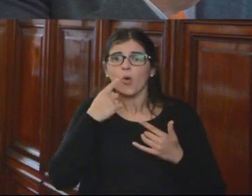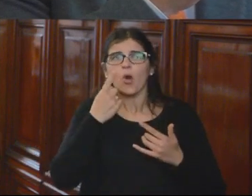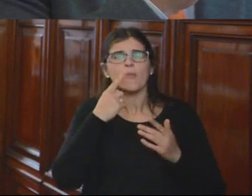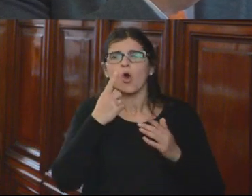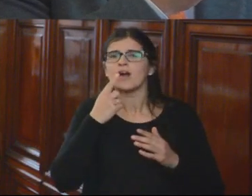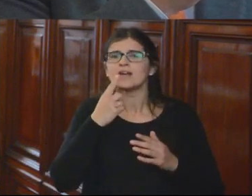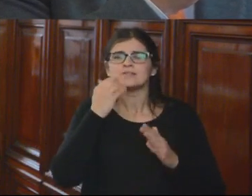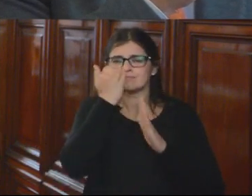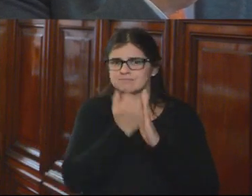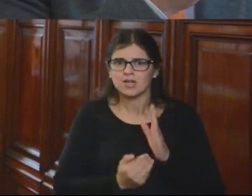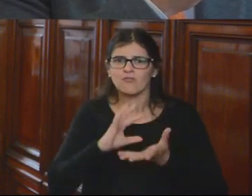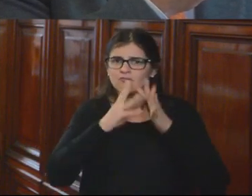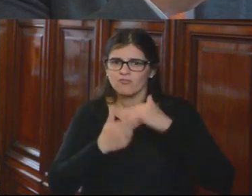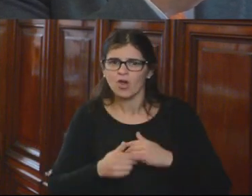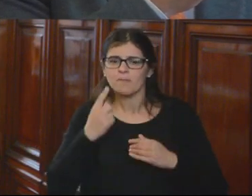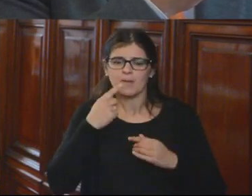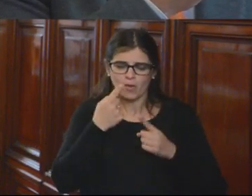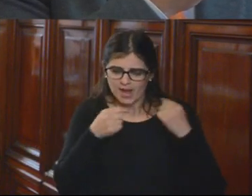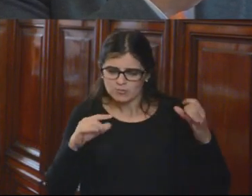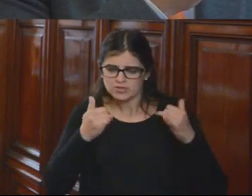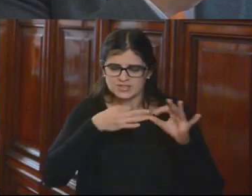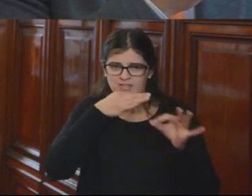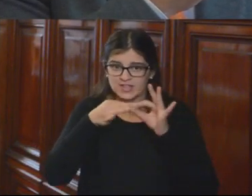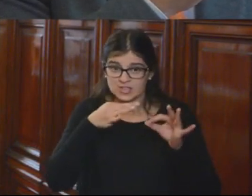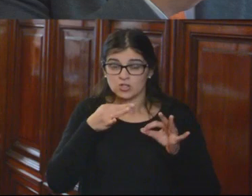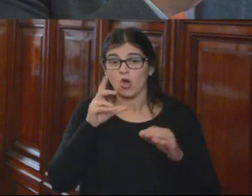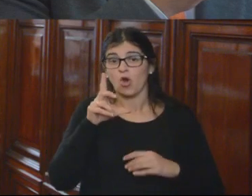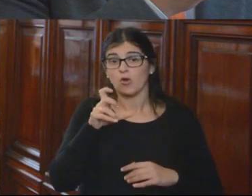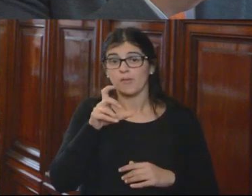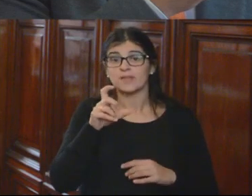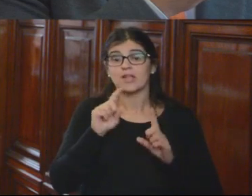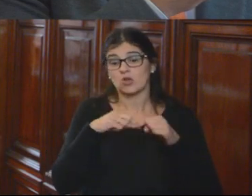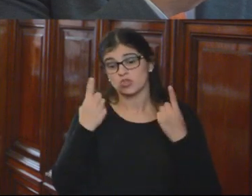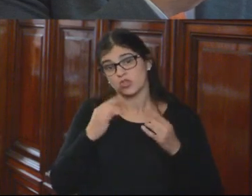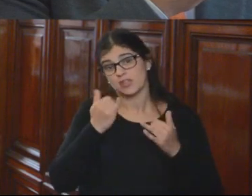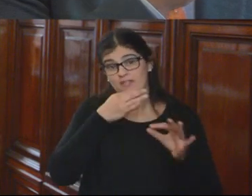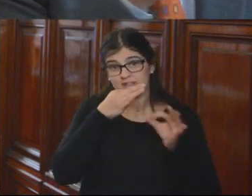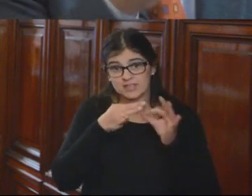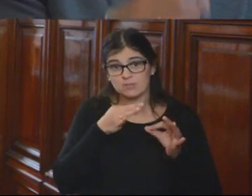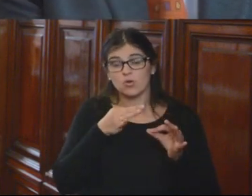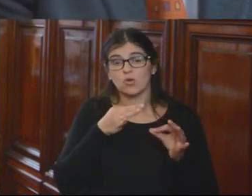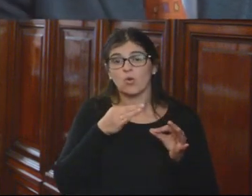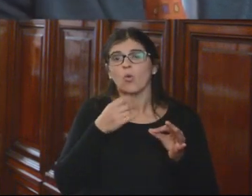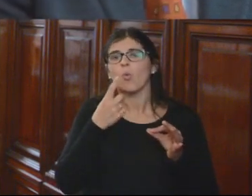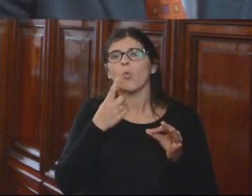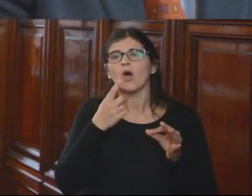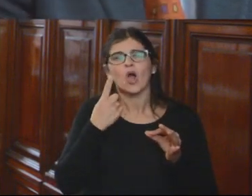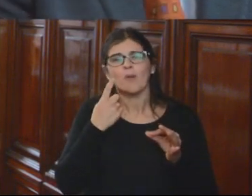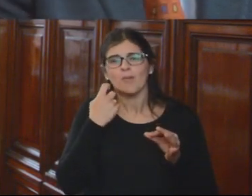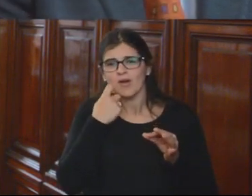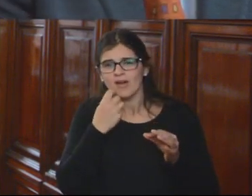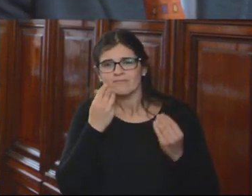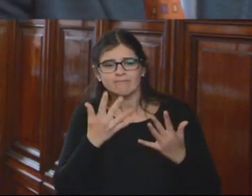la justicia por estos elementos que se han mencionado y obviamente nosotros decimos, es una desacreditación